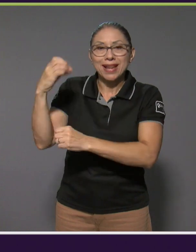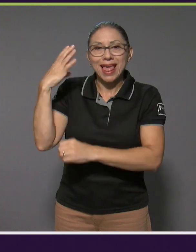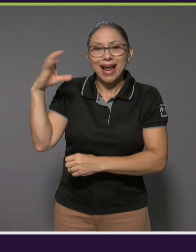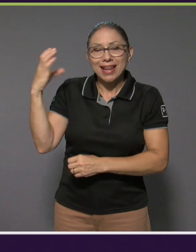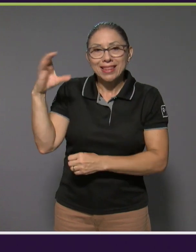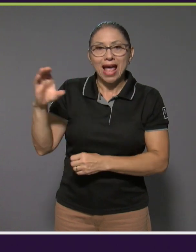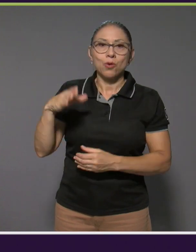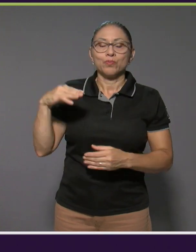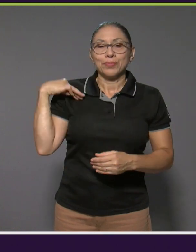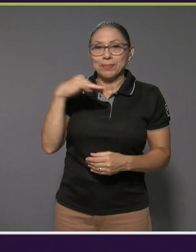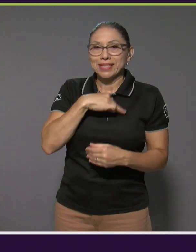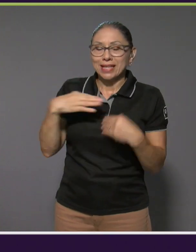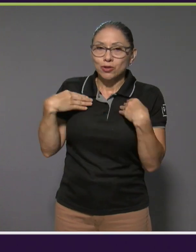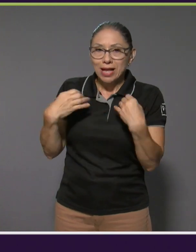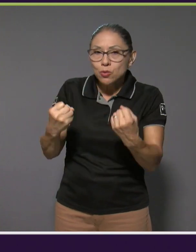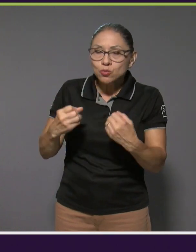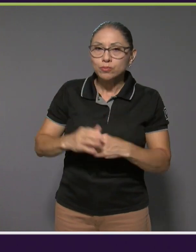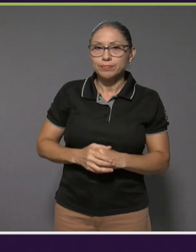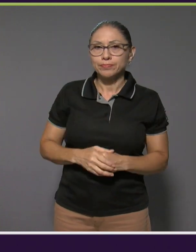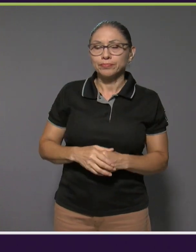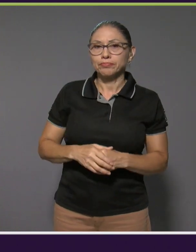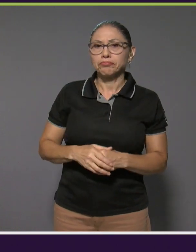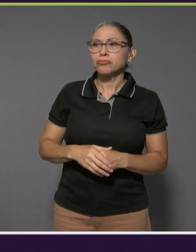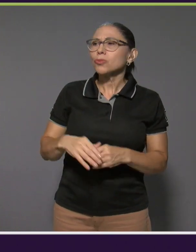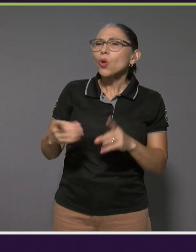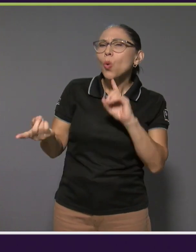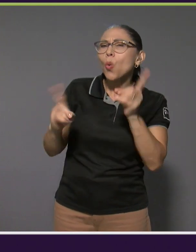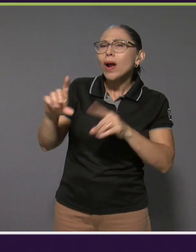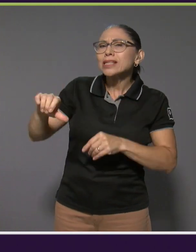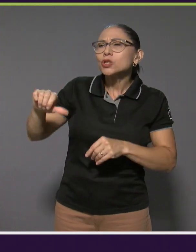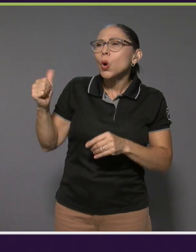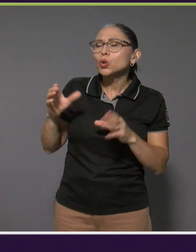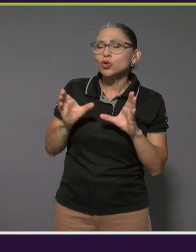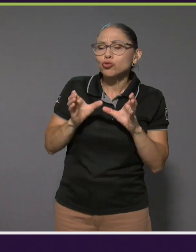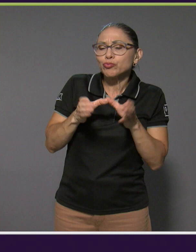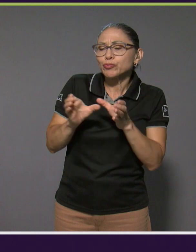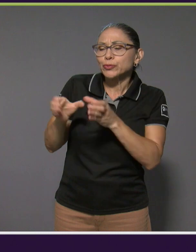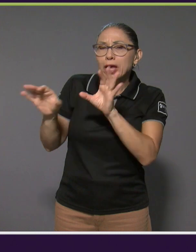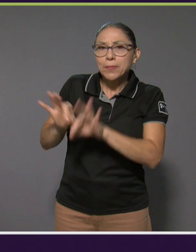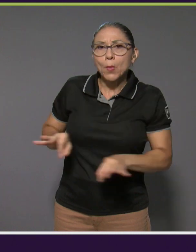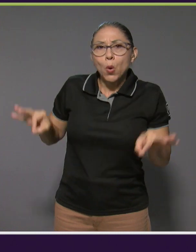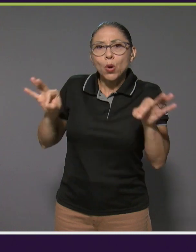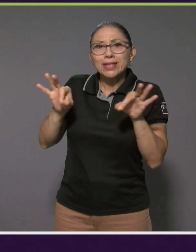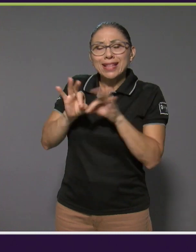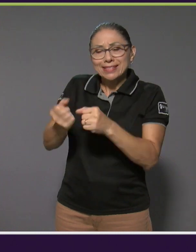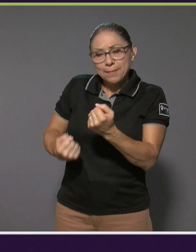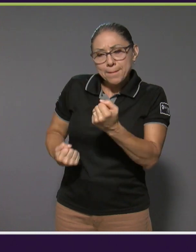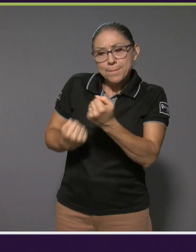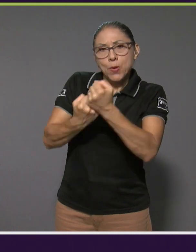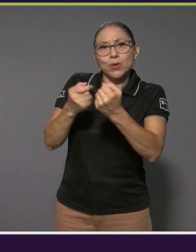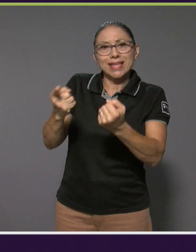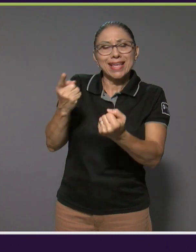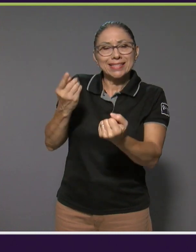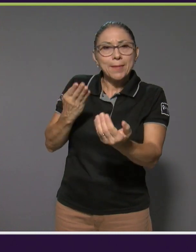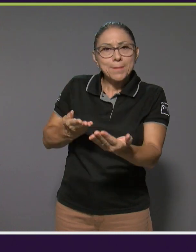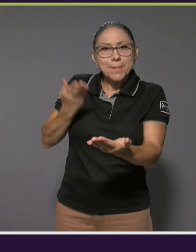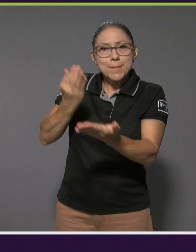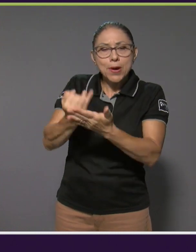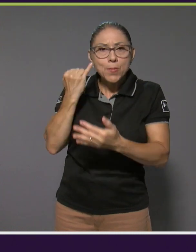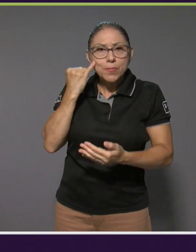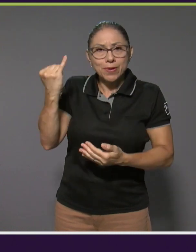Ministerio de Salud. ¿Cuáles otros actores son importantes, Brandal, que se sumen a esta iniciativa para que